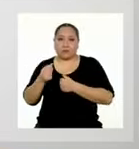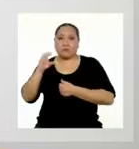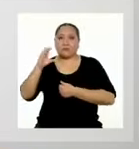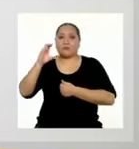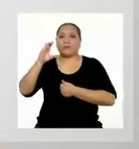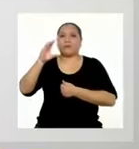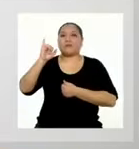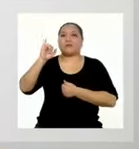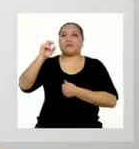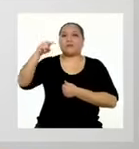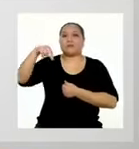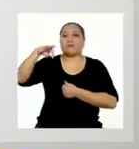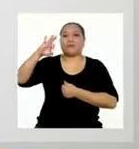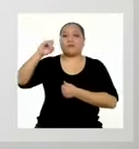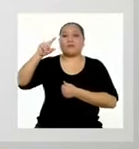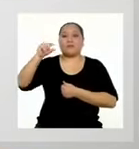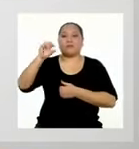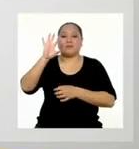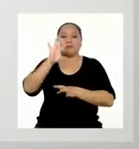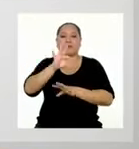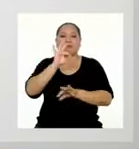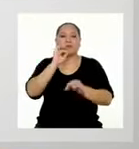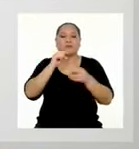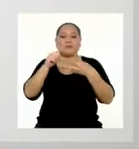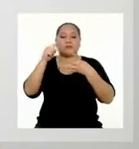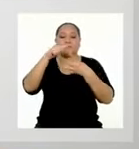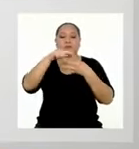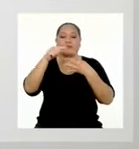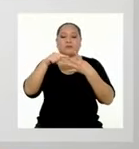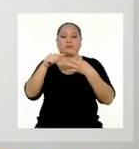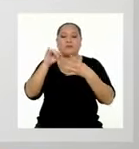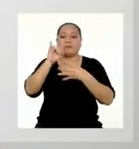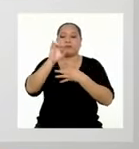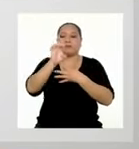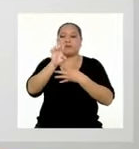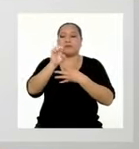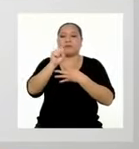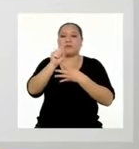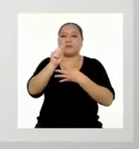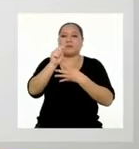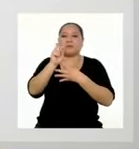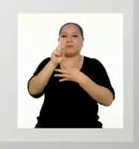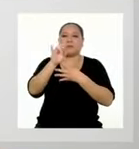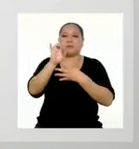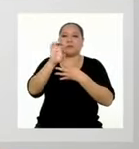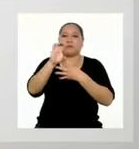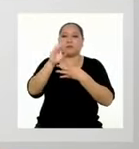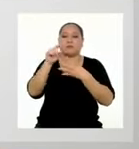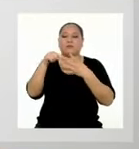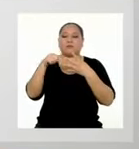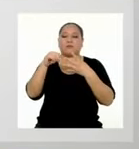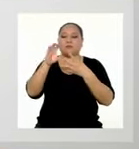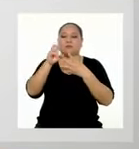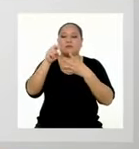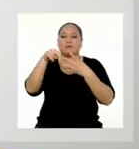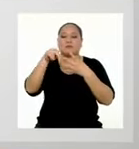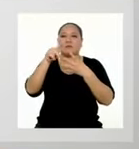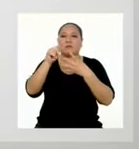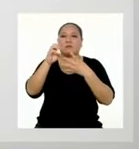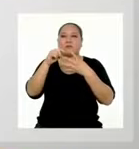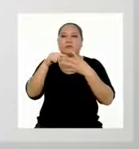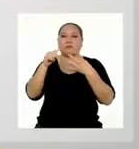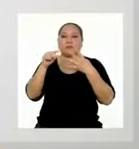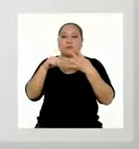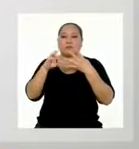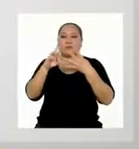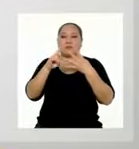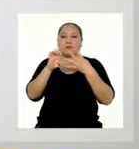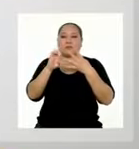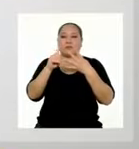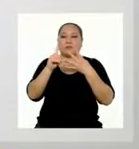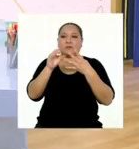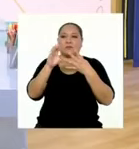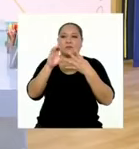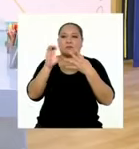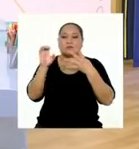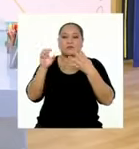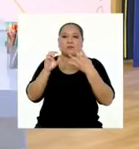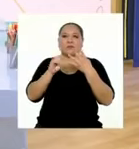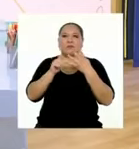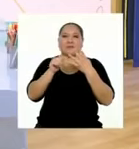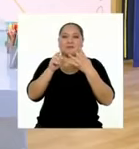para ello, he escogido cuatro aspectos. La estructura, el contenido, la redacción y los gráficos.